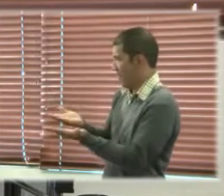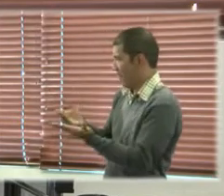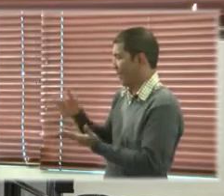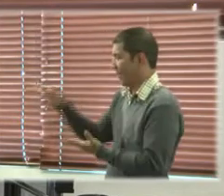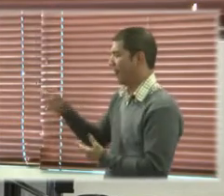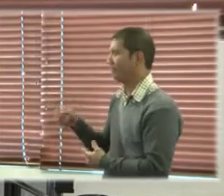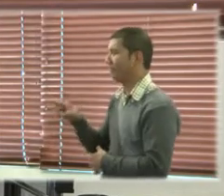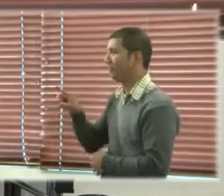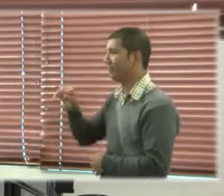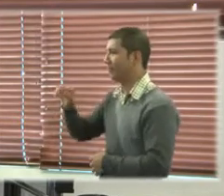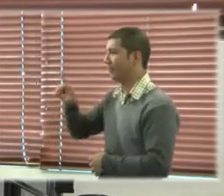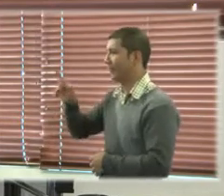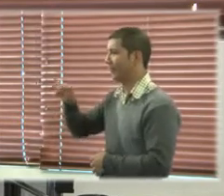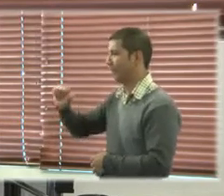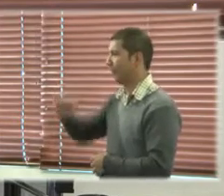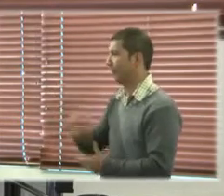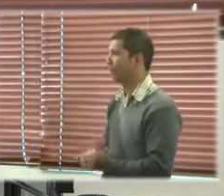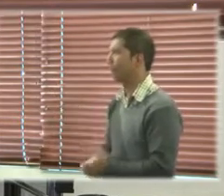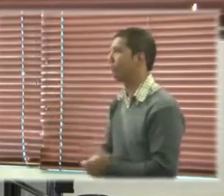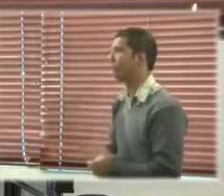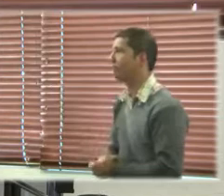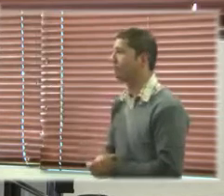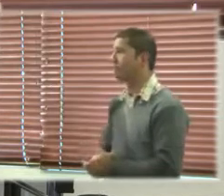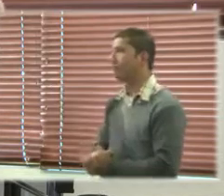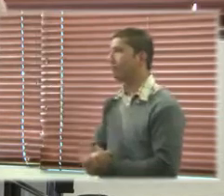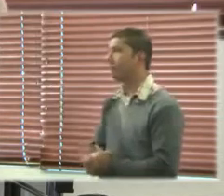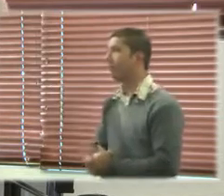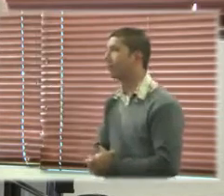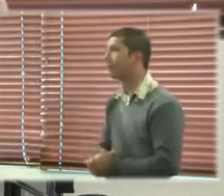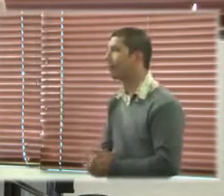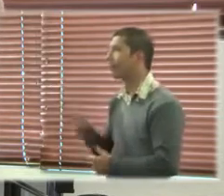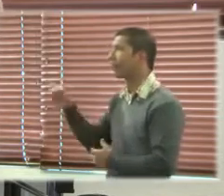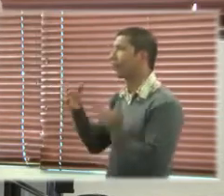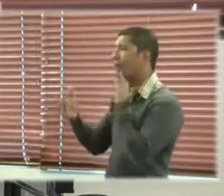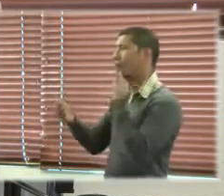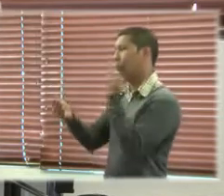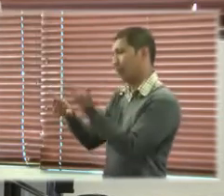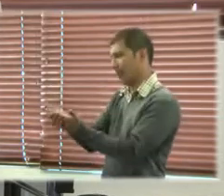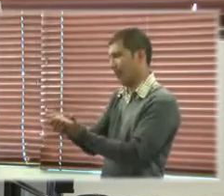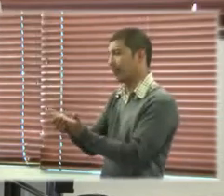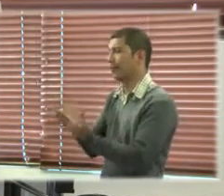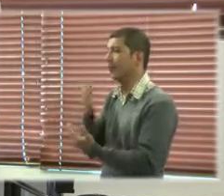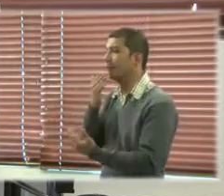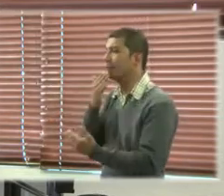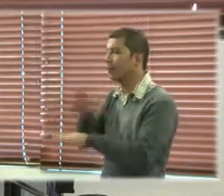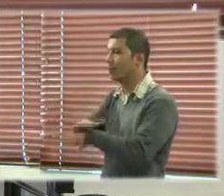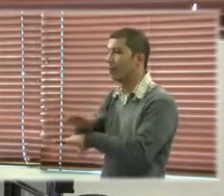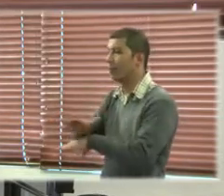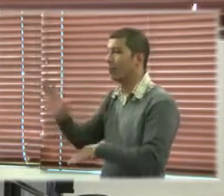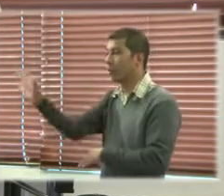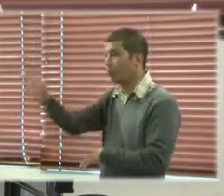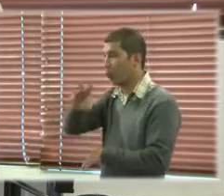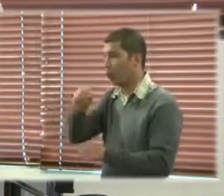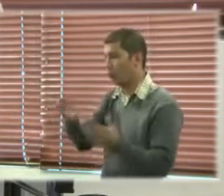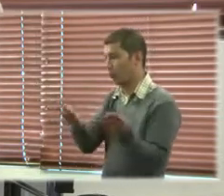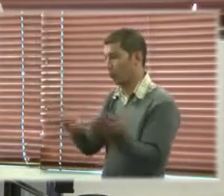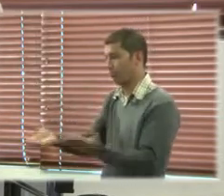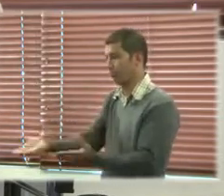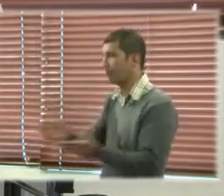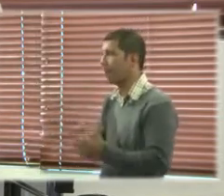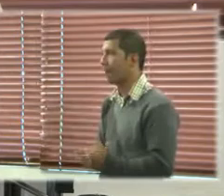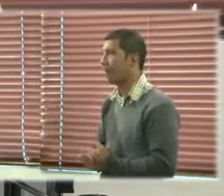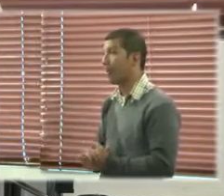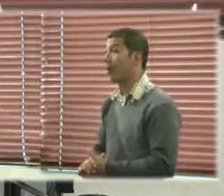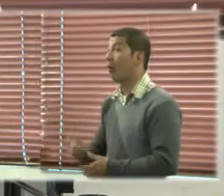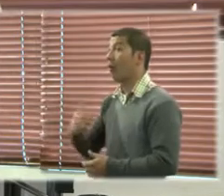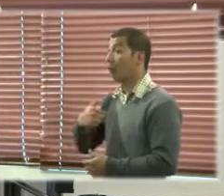acá, entonces te paso el micrófono. Bueno, gracias Andrea y muy buenas tardes a todos y todas, para mí